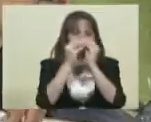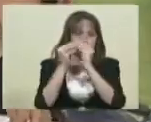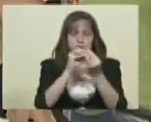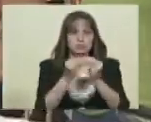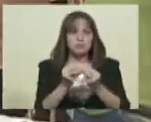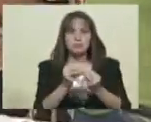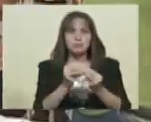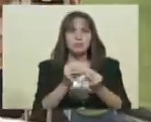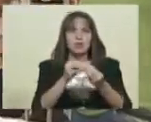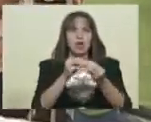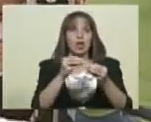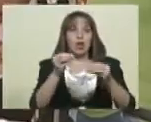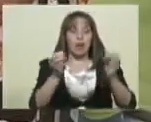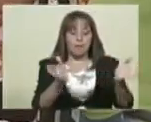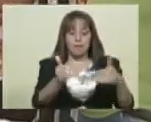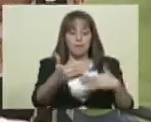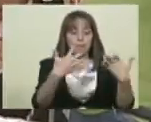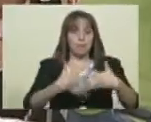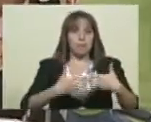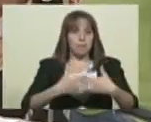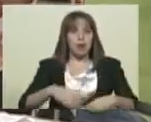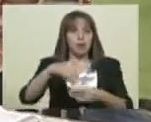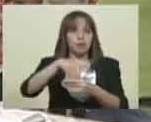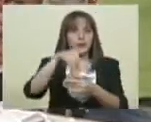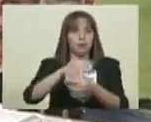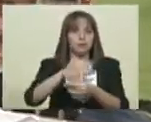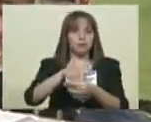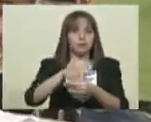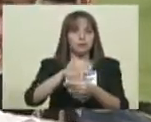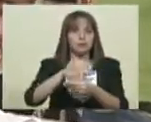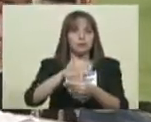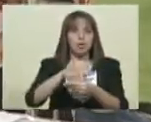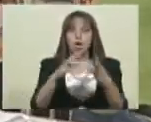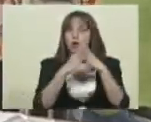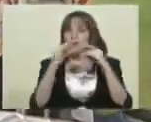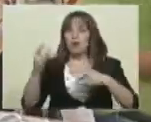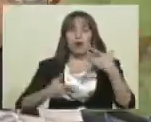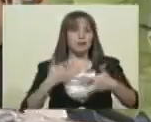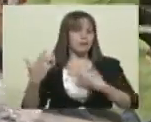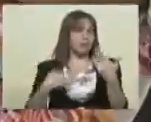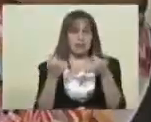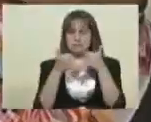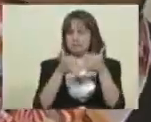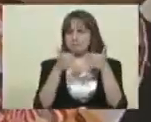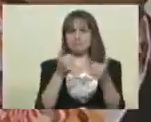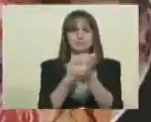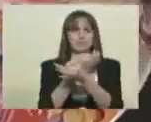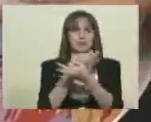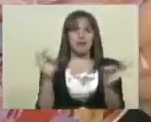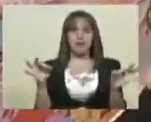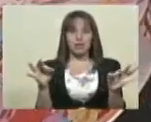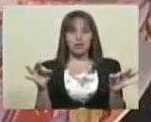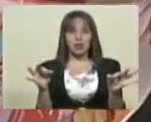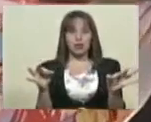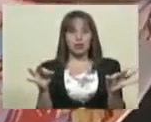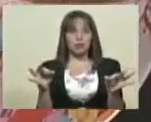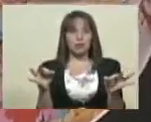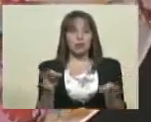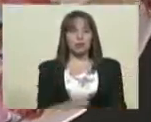llamamos la instalación de las máquinas de votación. Todas estas actividades se llevaron con gran éxito. Sin embargo, nosotros,